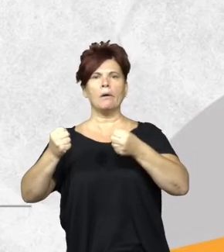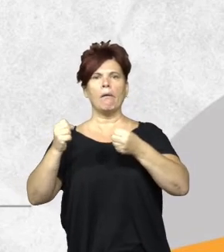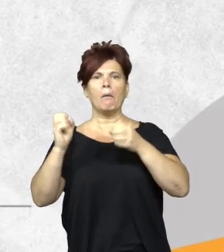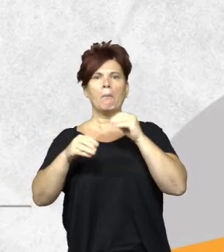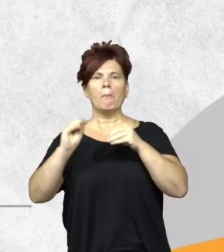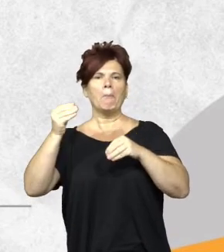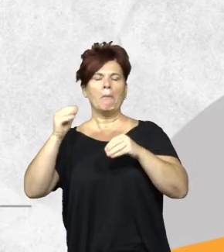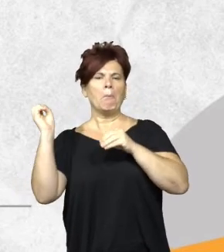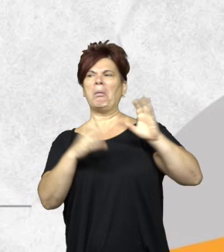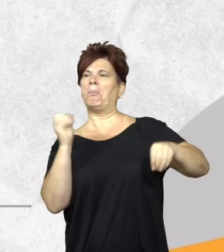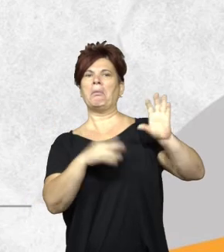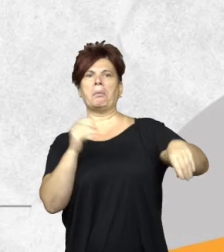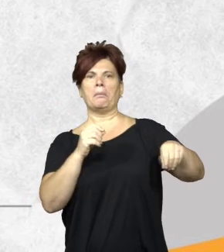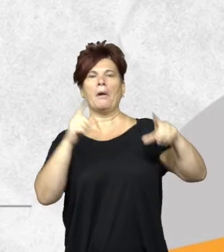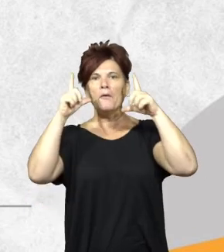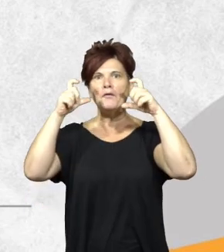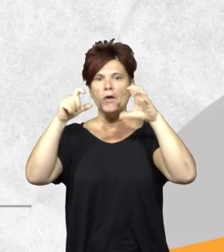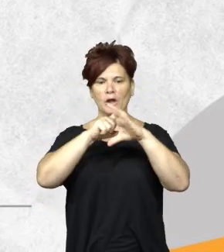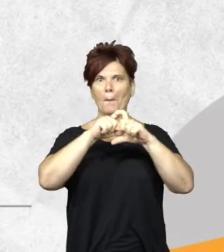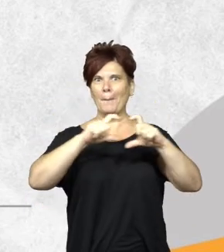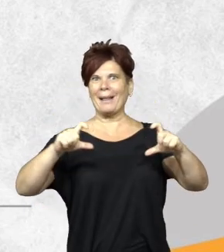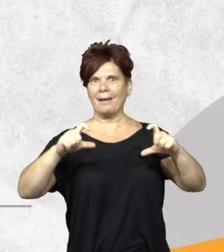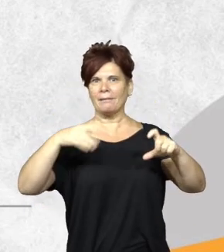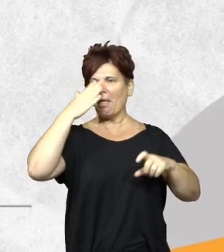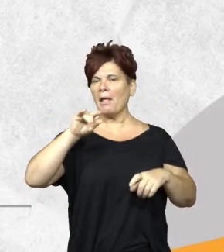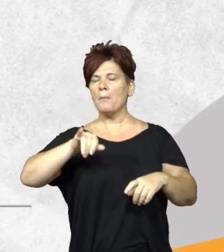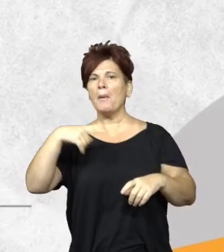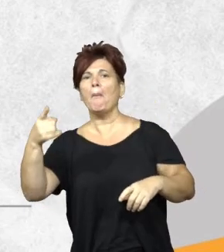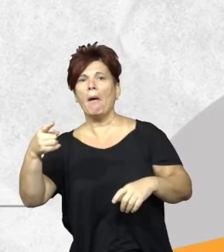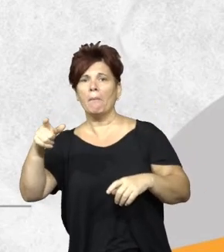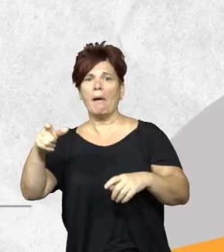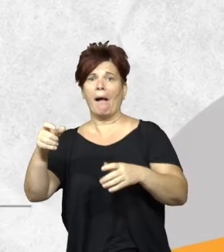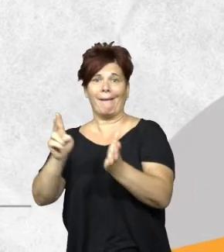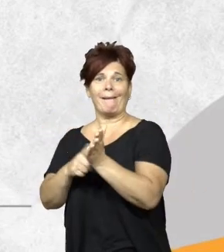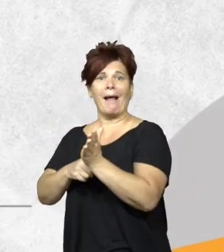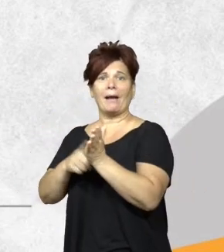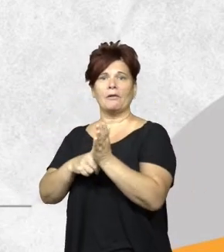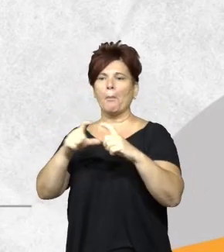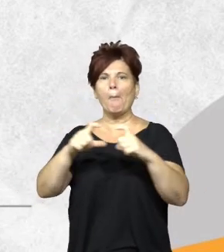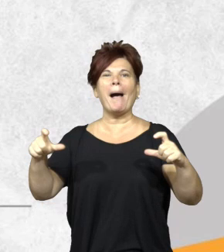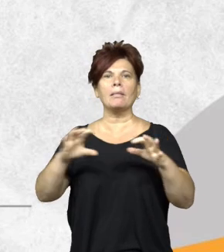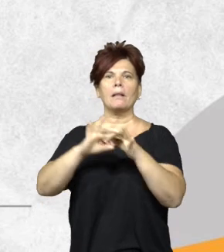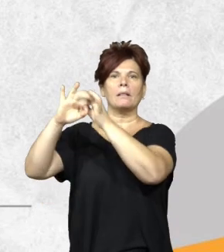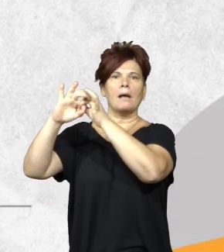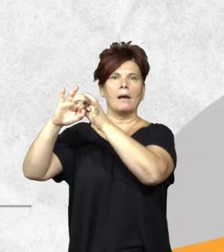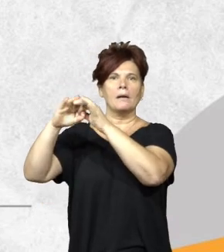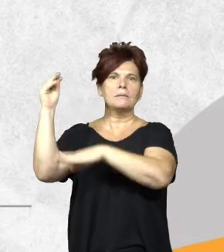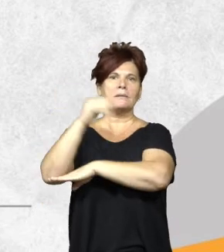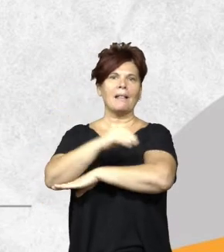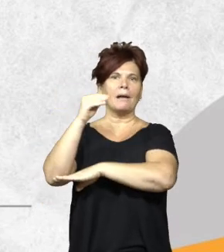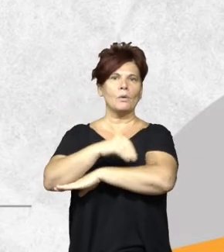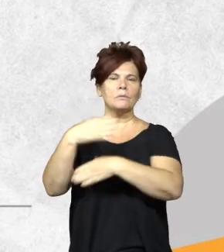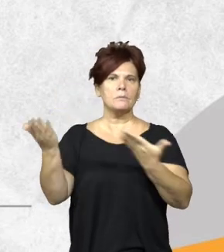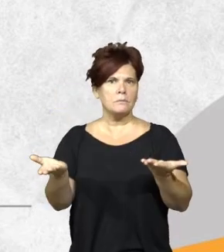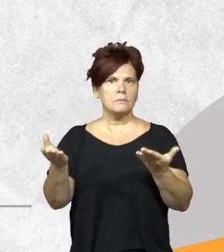Anotás patentes, sacás fotos para las pruebas, después vas al registro de automotor y la patente está registrada en Santa Cruz. Y estamos en Jujuy. Nunca